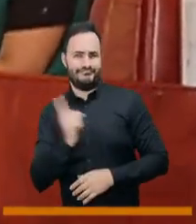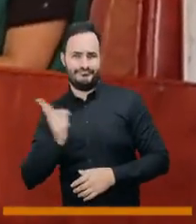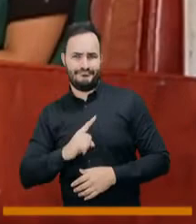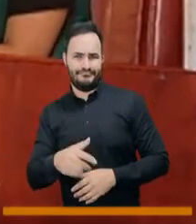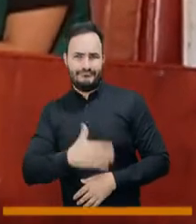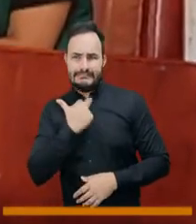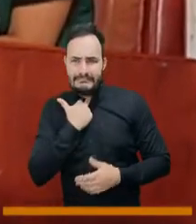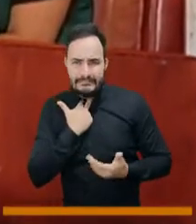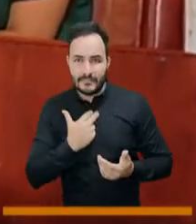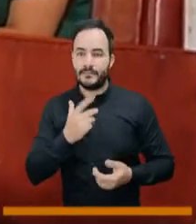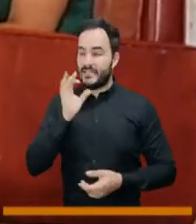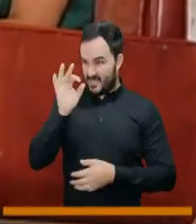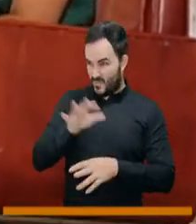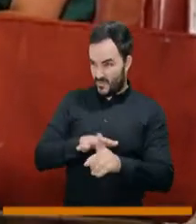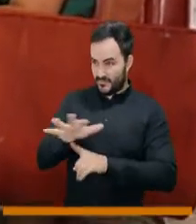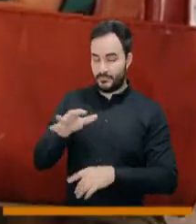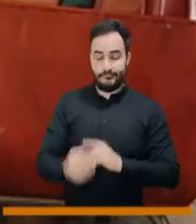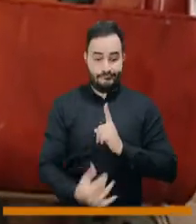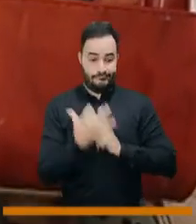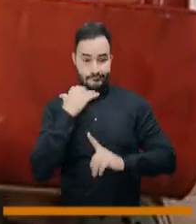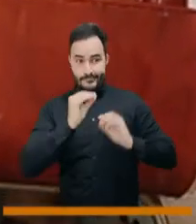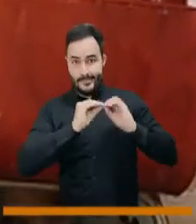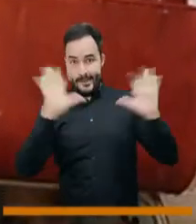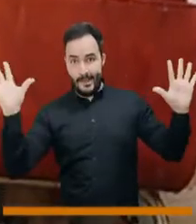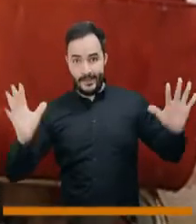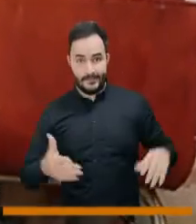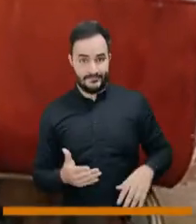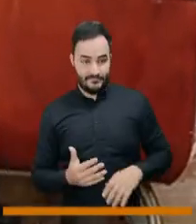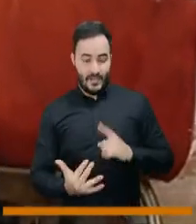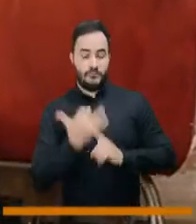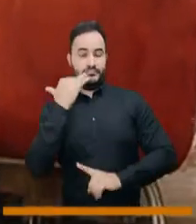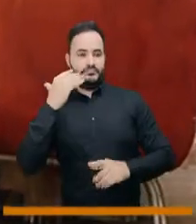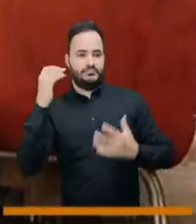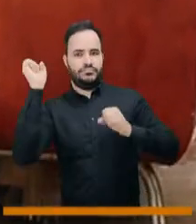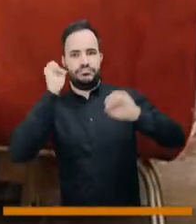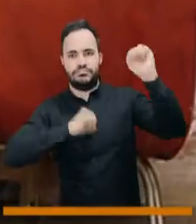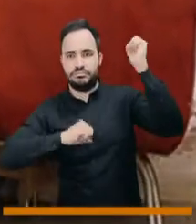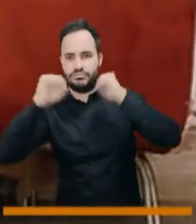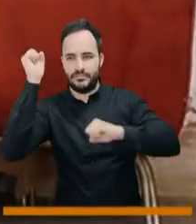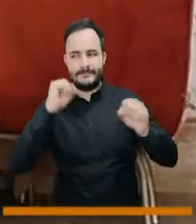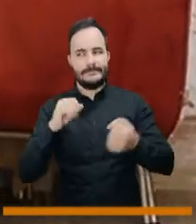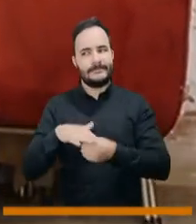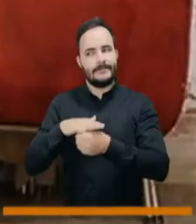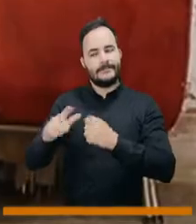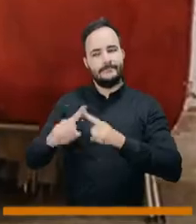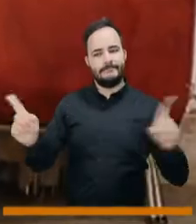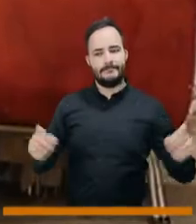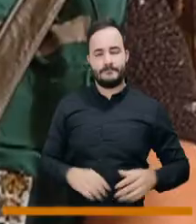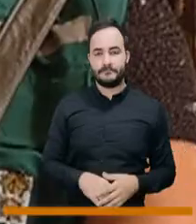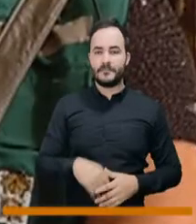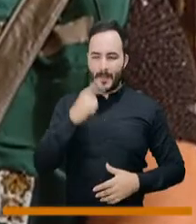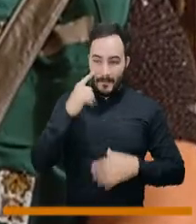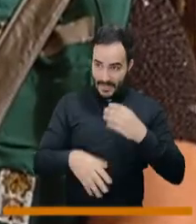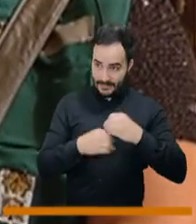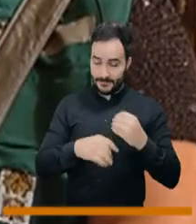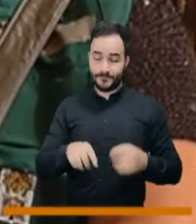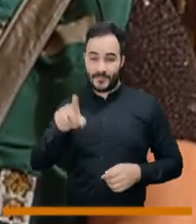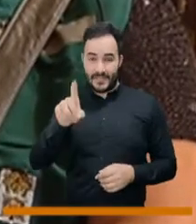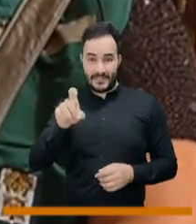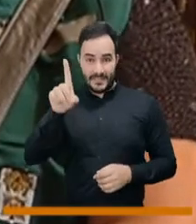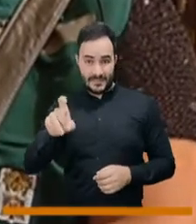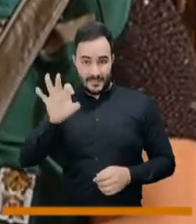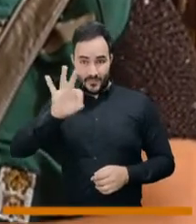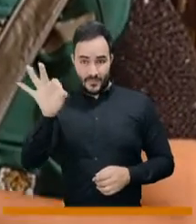enfermo termina sin duda afectado. Con toda seguridad. Claro, porque son unas circunstancias muy difíciles. Y mire, encontramos también otra cifra, doctora, y es que el